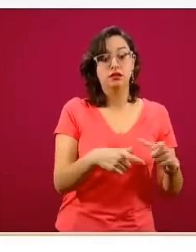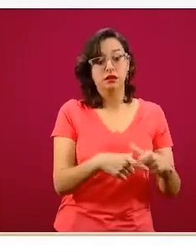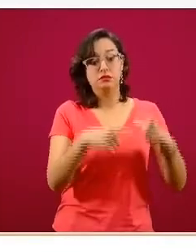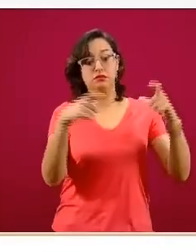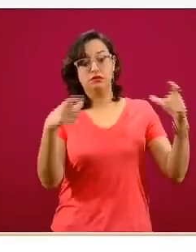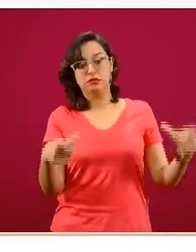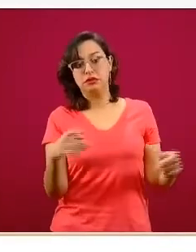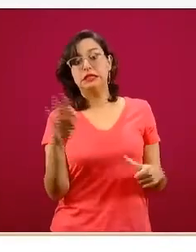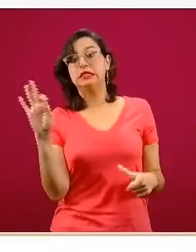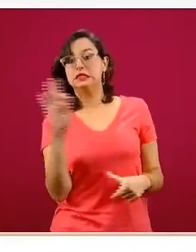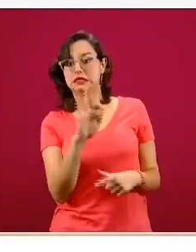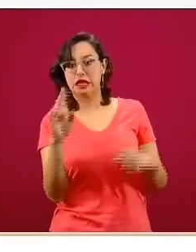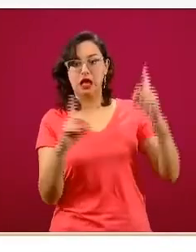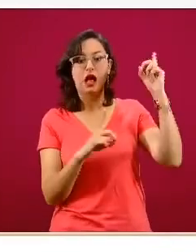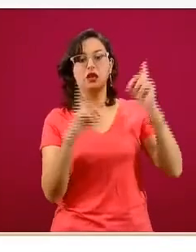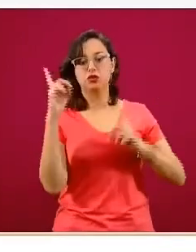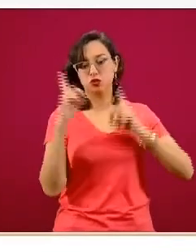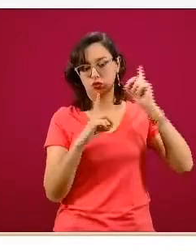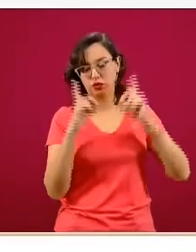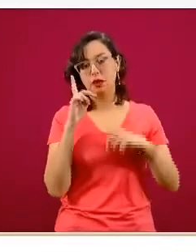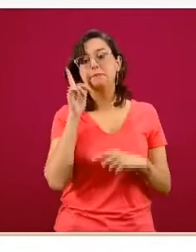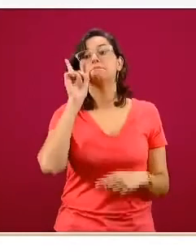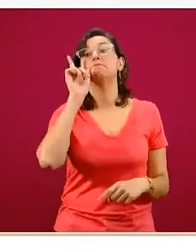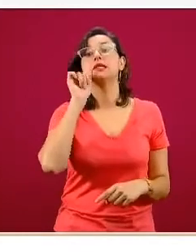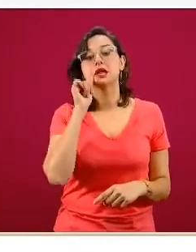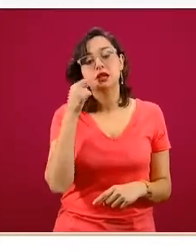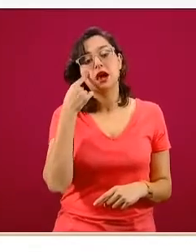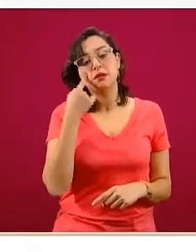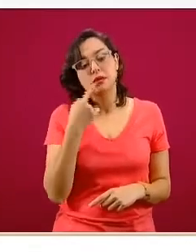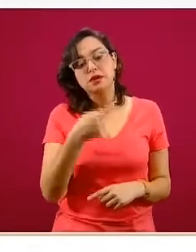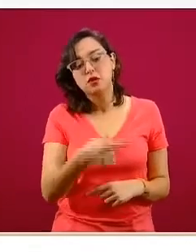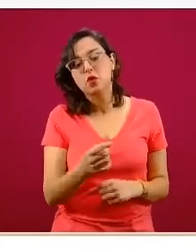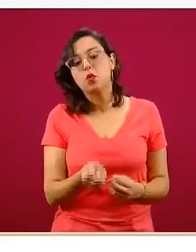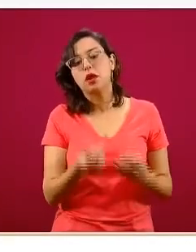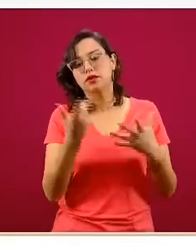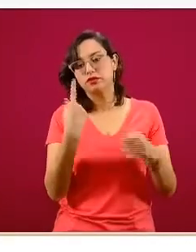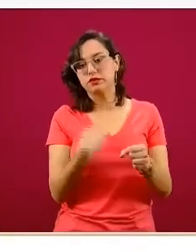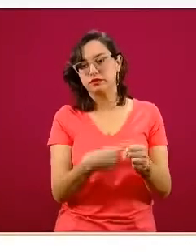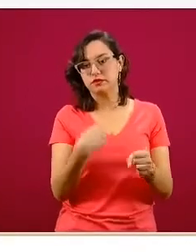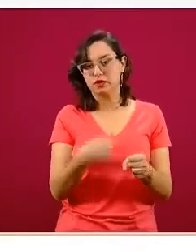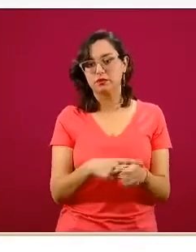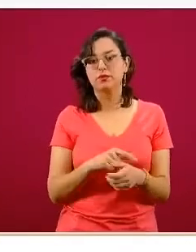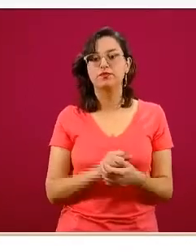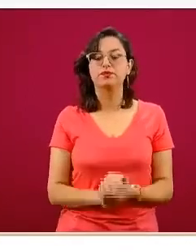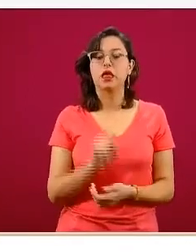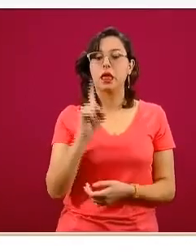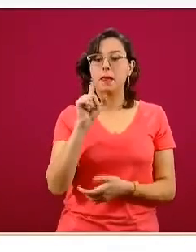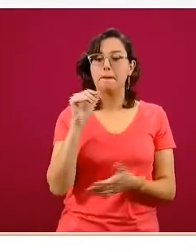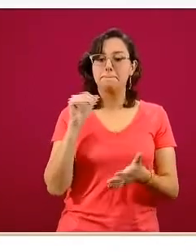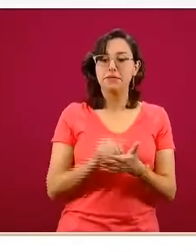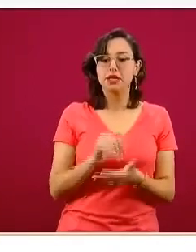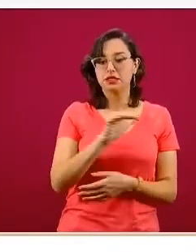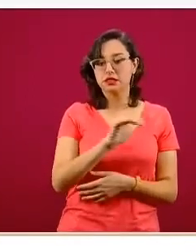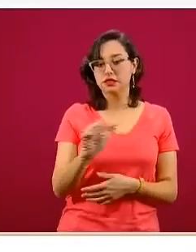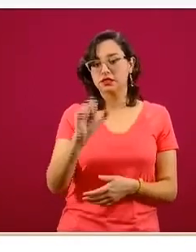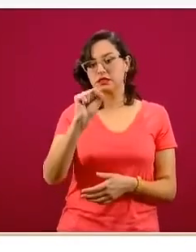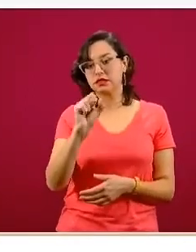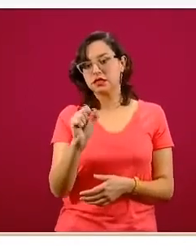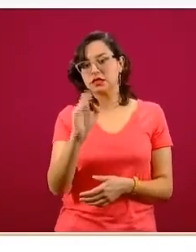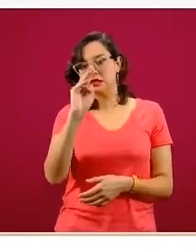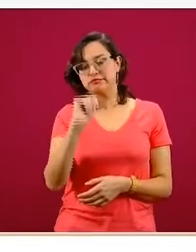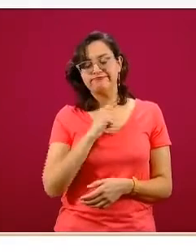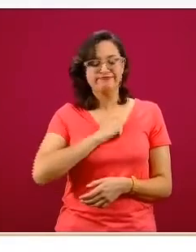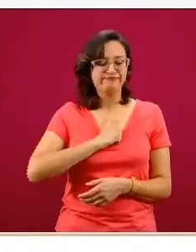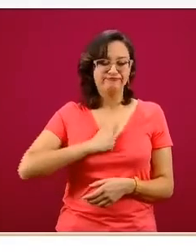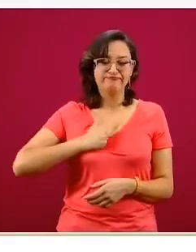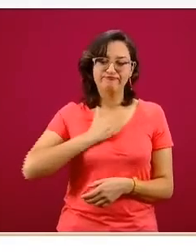tener más casos confirmados en un momento determinado. 1 mil 569 lamentables defunciones que también han ocurrido a causa